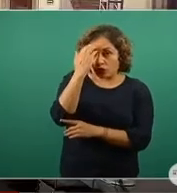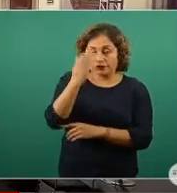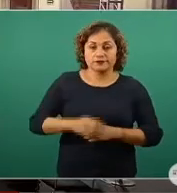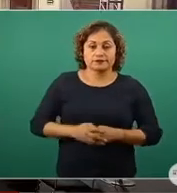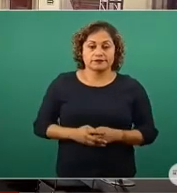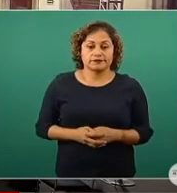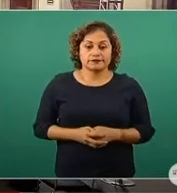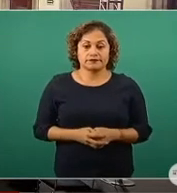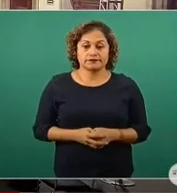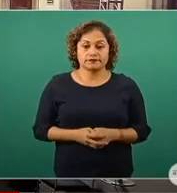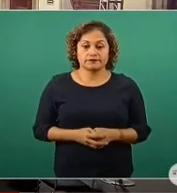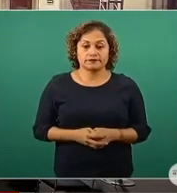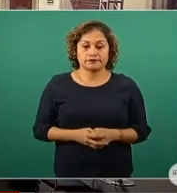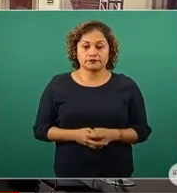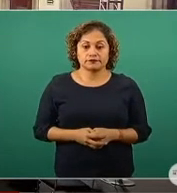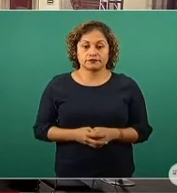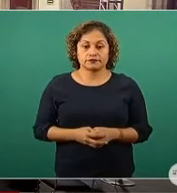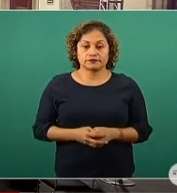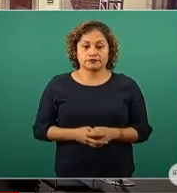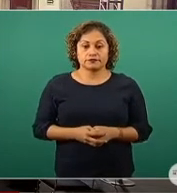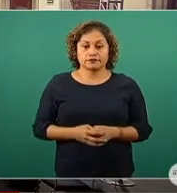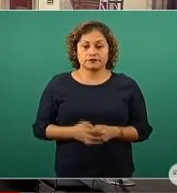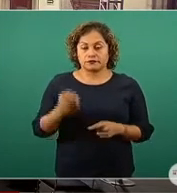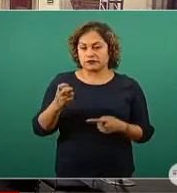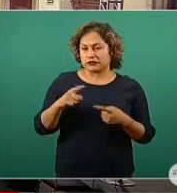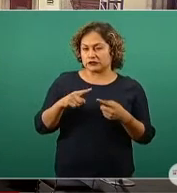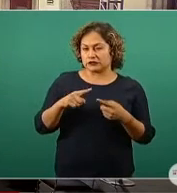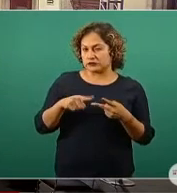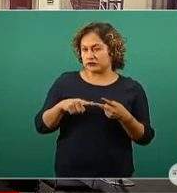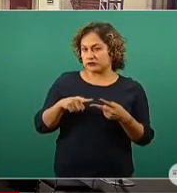si me podría recordar la primera pregunta.